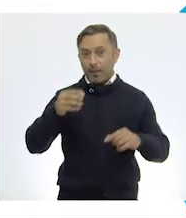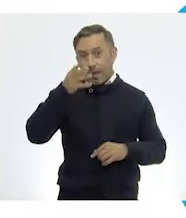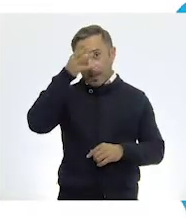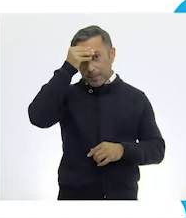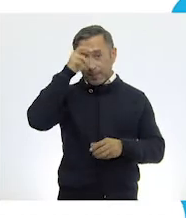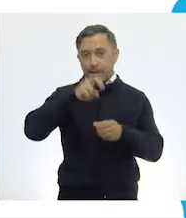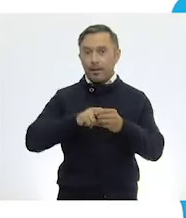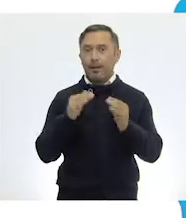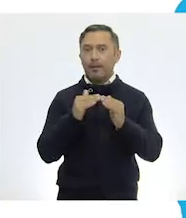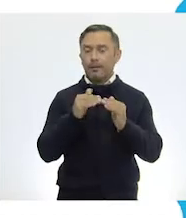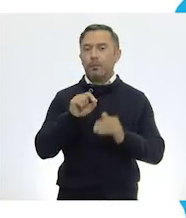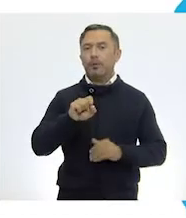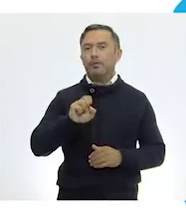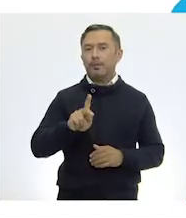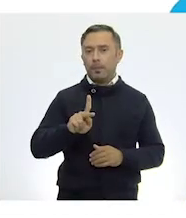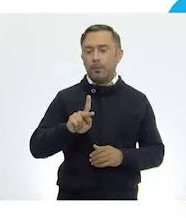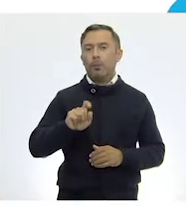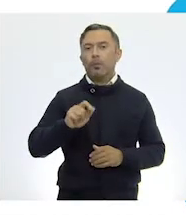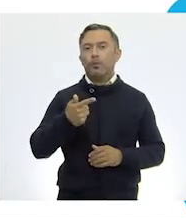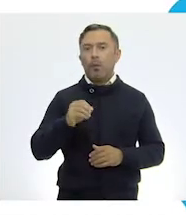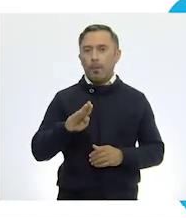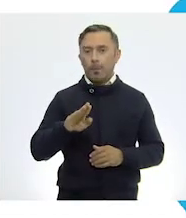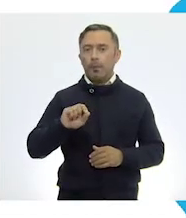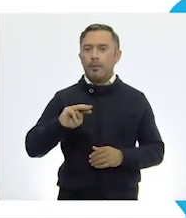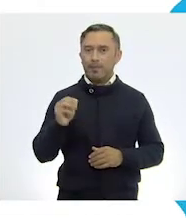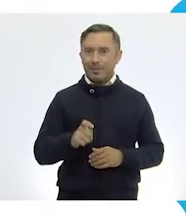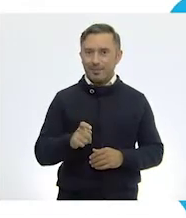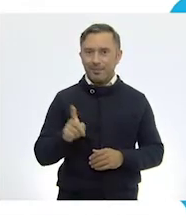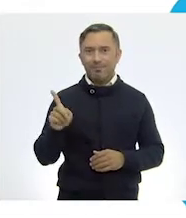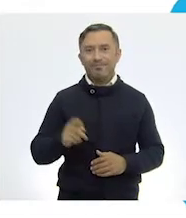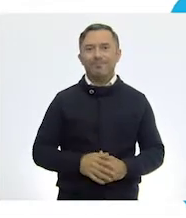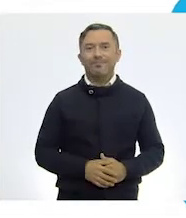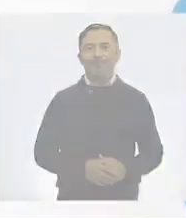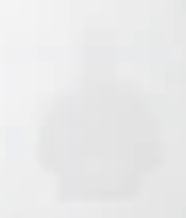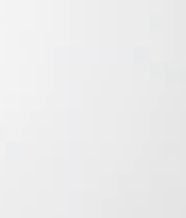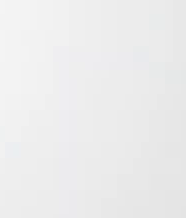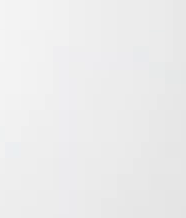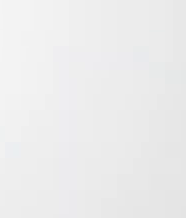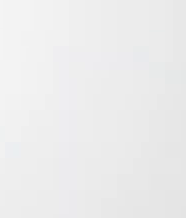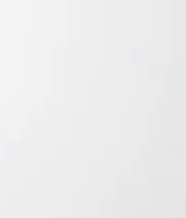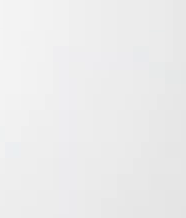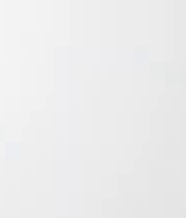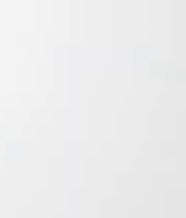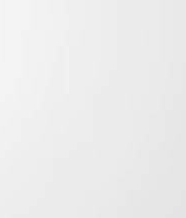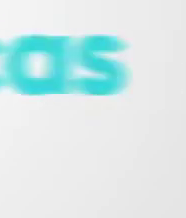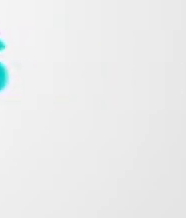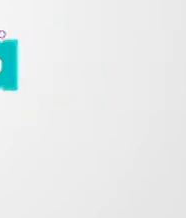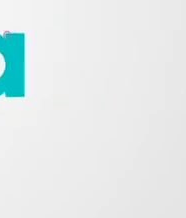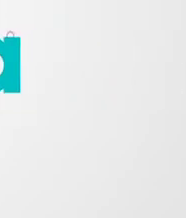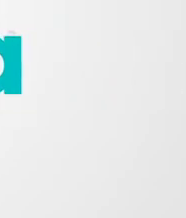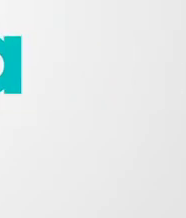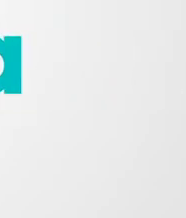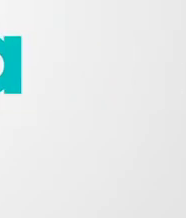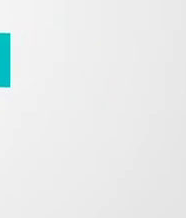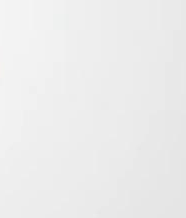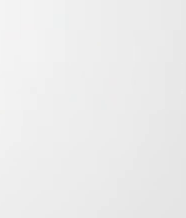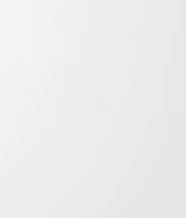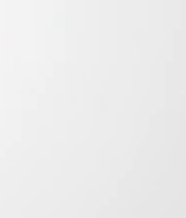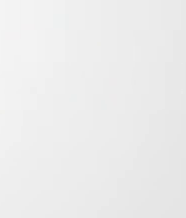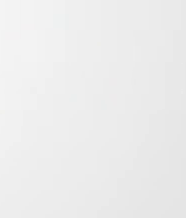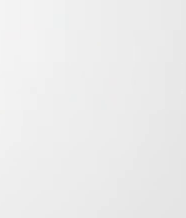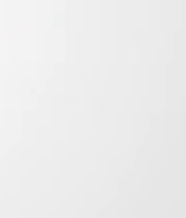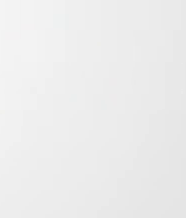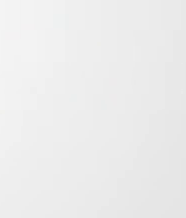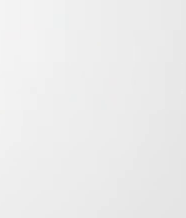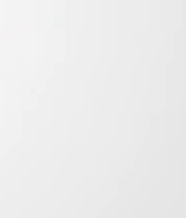Aprendeencasa.cep.gov.mx. Tres. Tres.